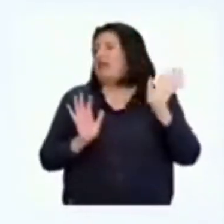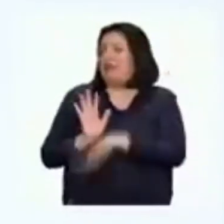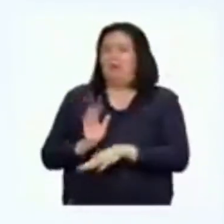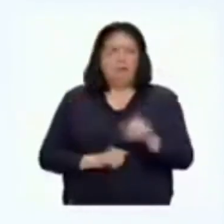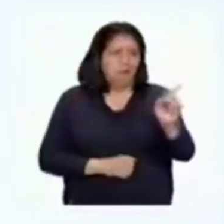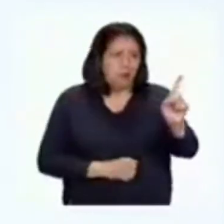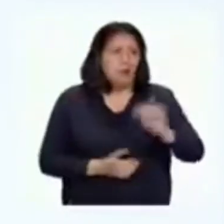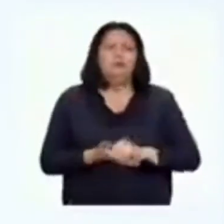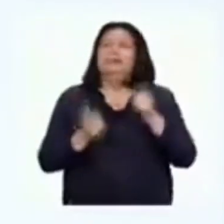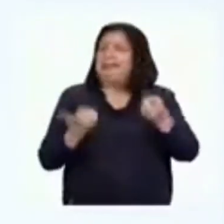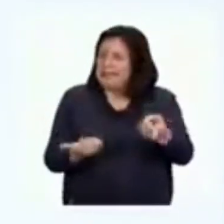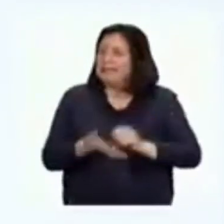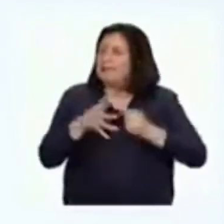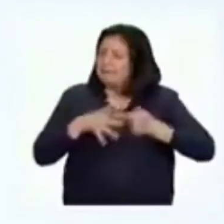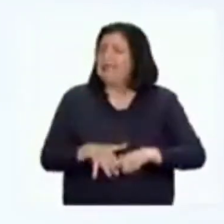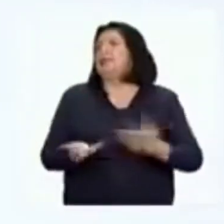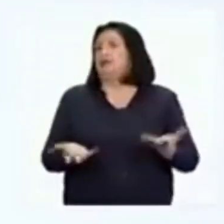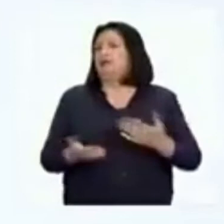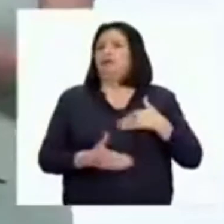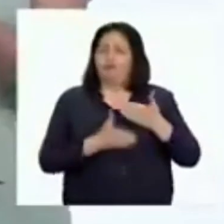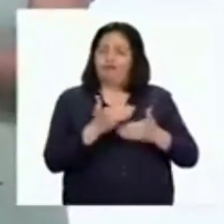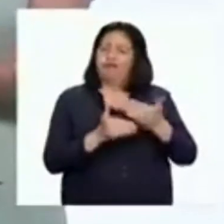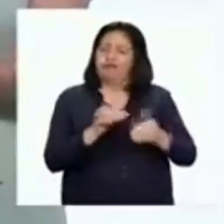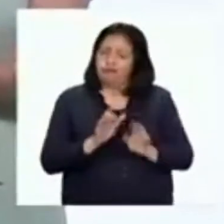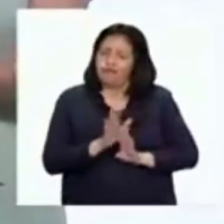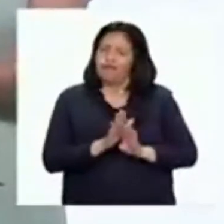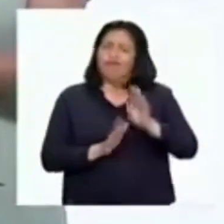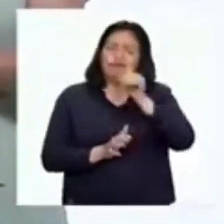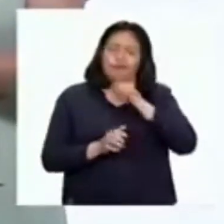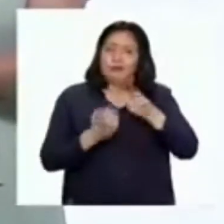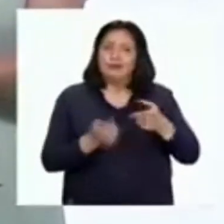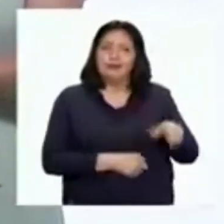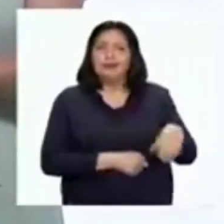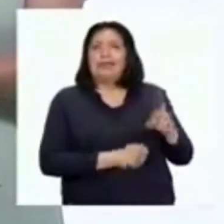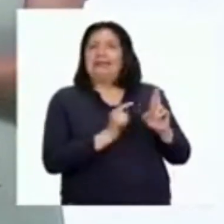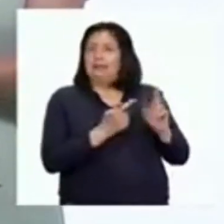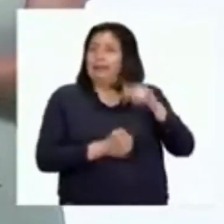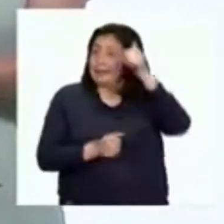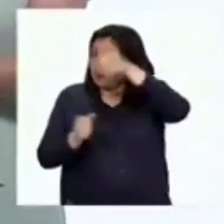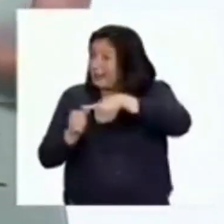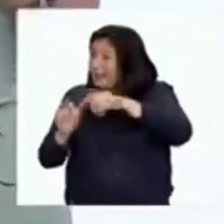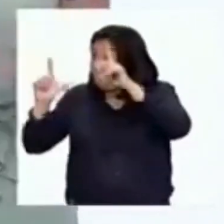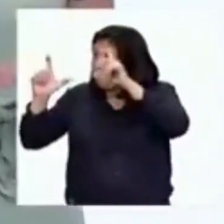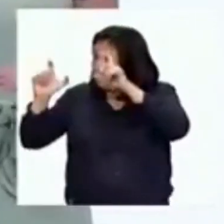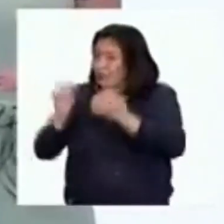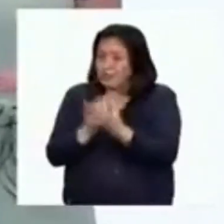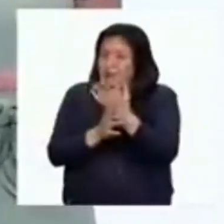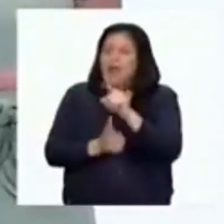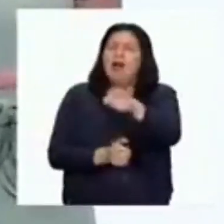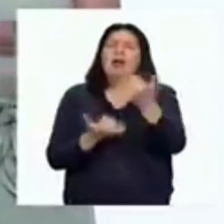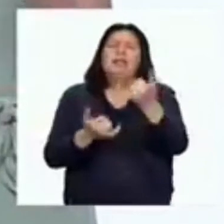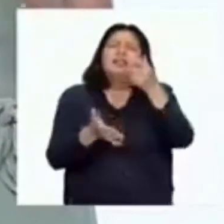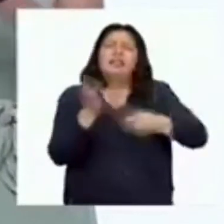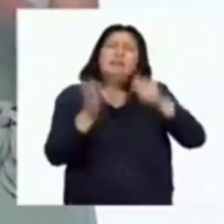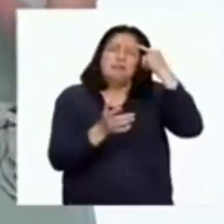Desde ahí puede partir nuestra resiliencia. ¿Recuerda mi foto de la plantita que encontré? ¿Qué piensan